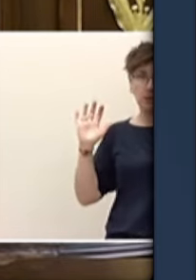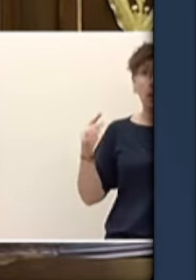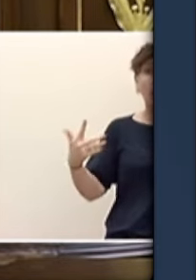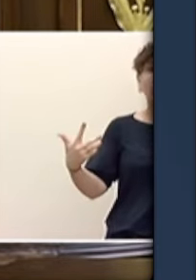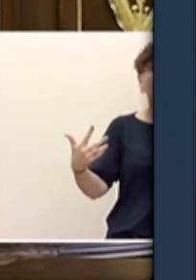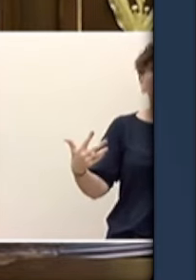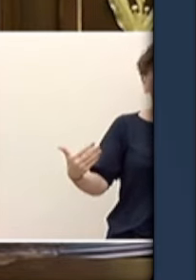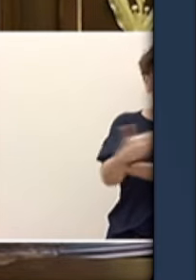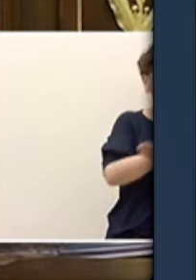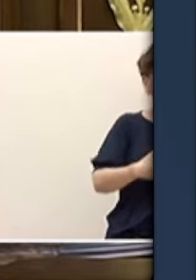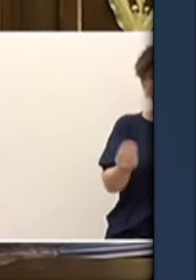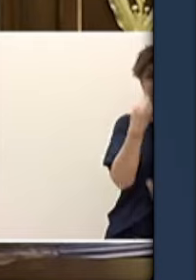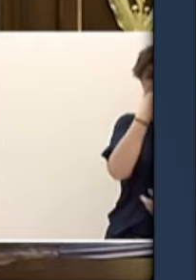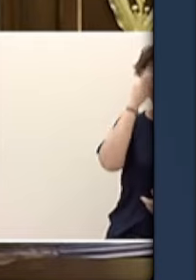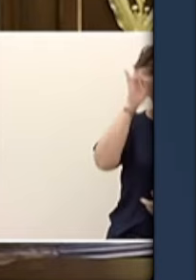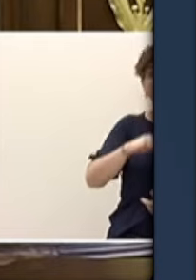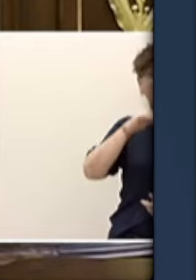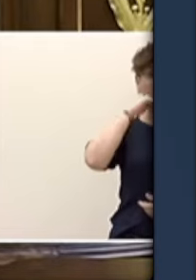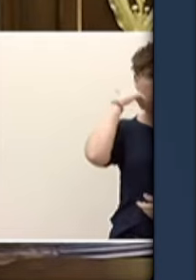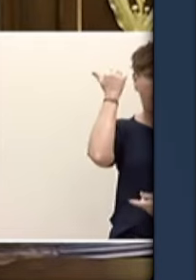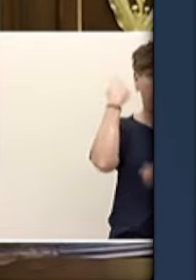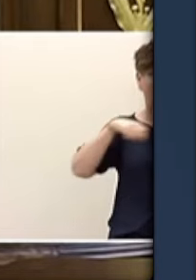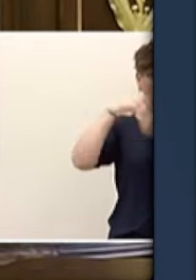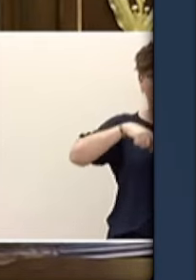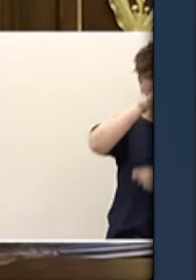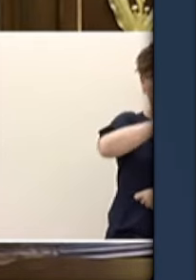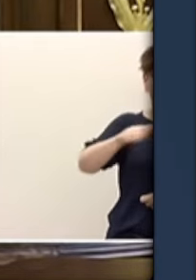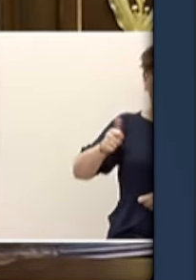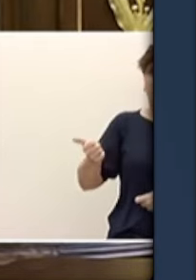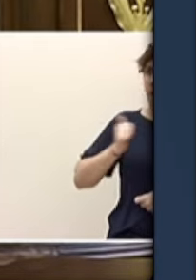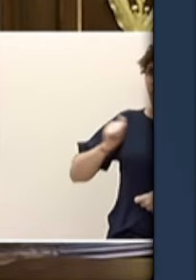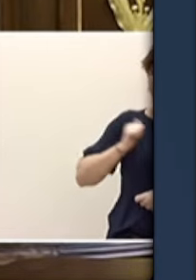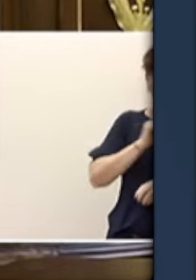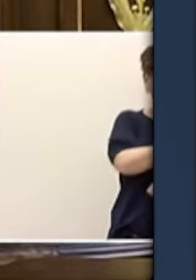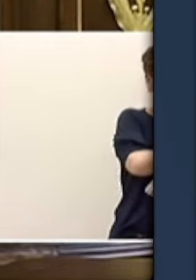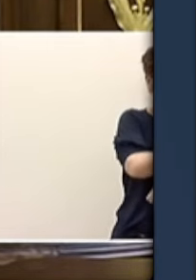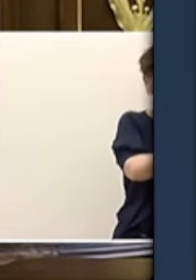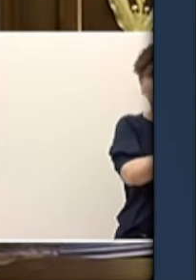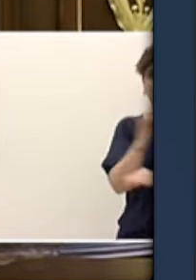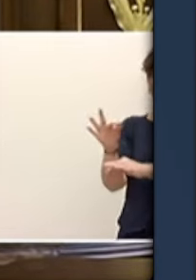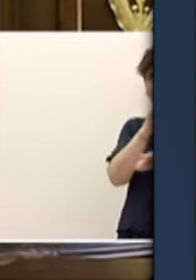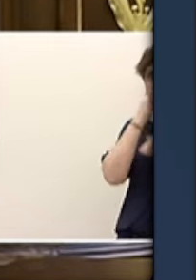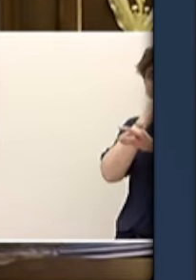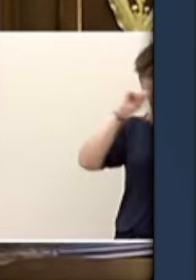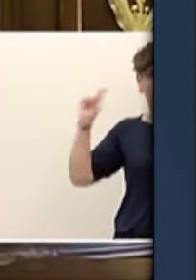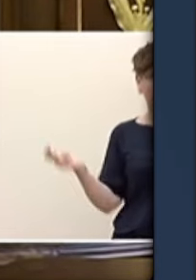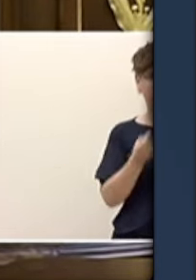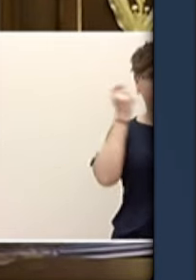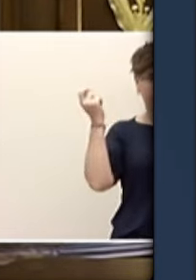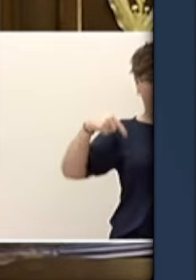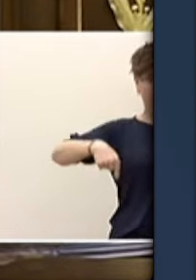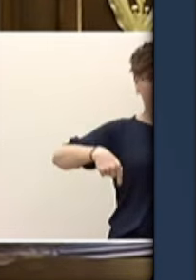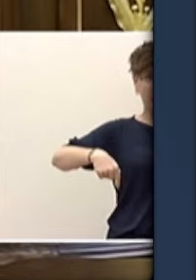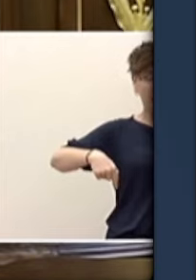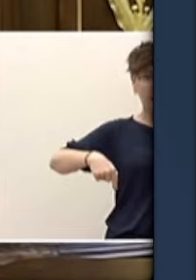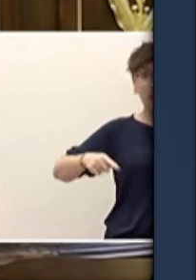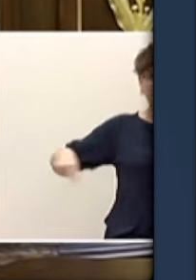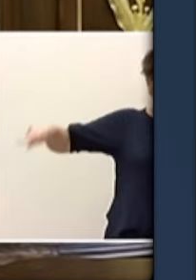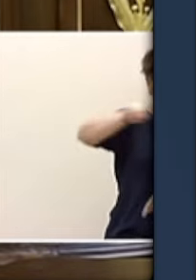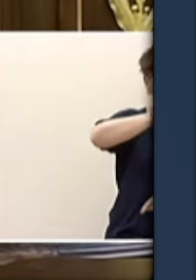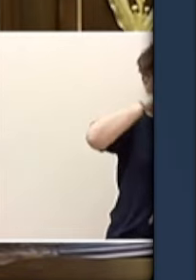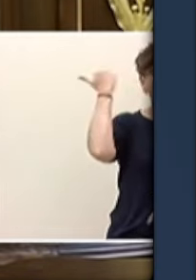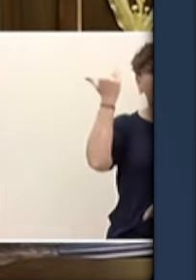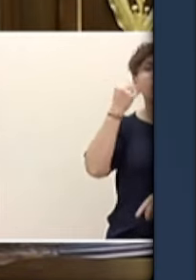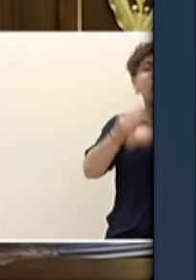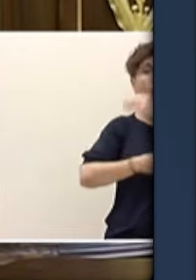gracias a sus anuncios también en esta tribuna. Son también los que usan la promoción de la inmigración masiva para bajar los salarios,